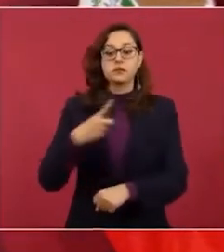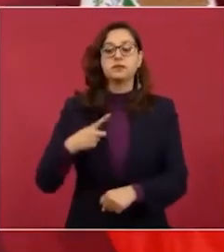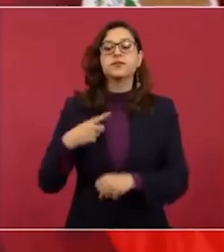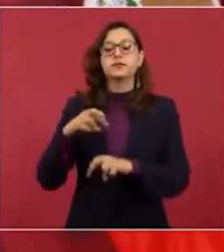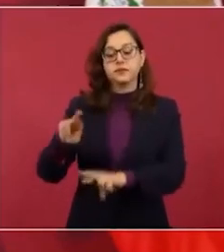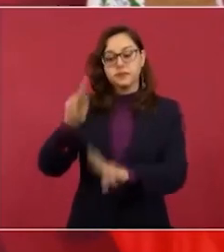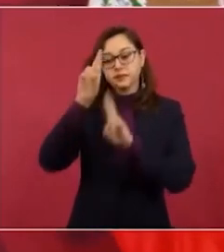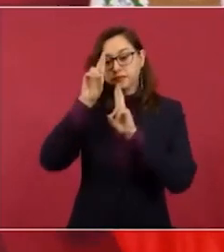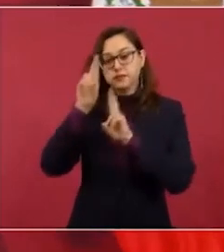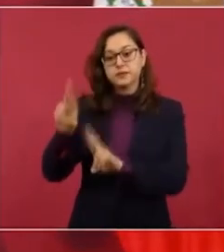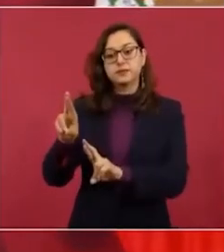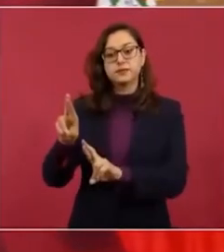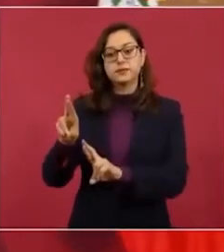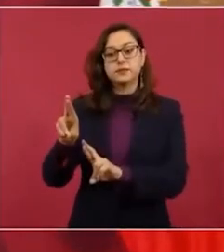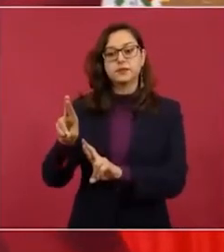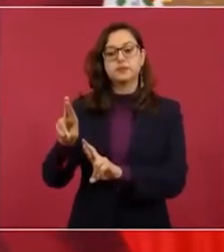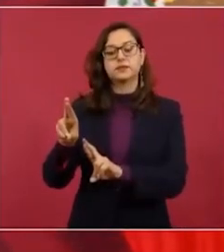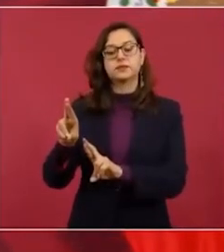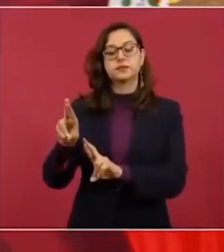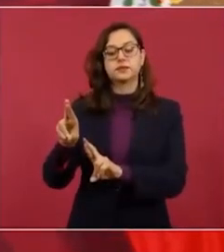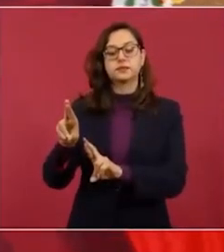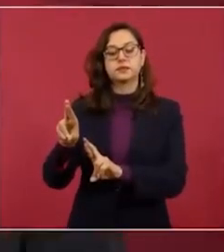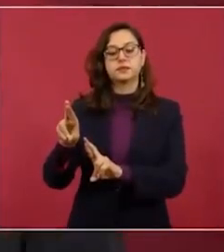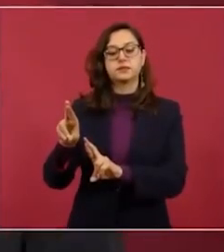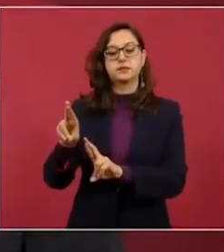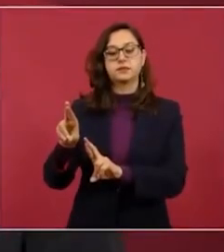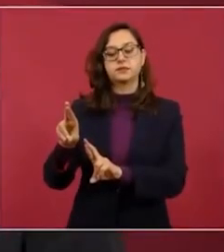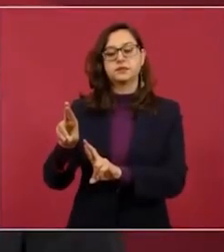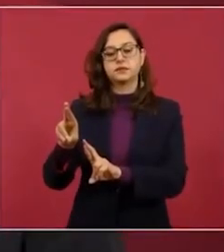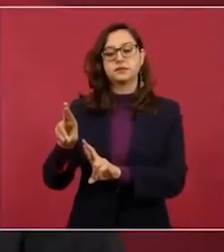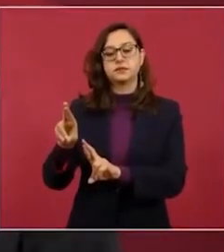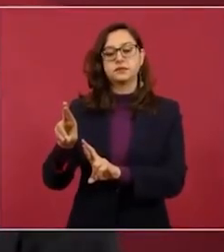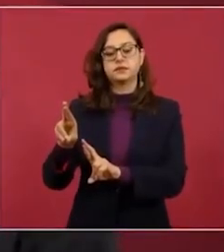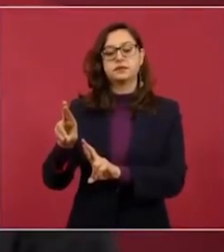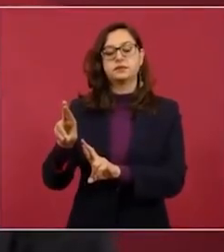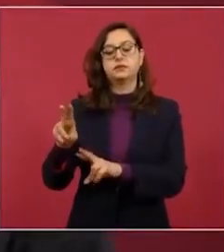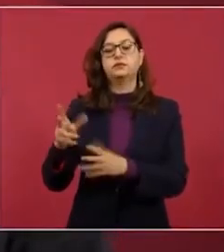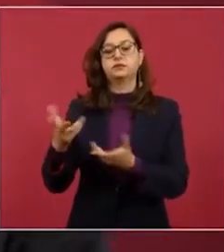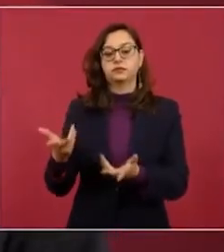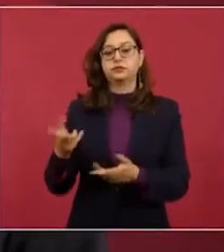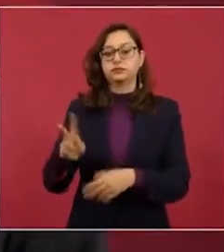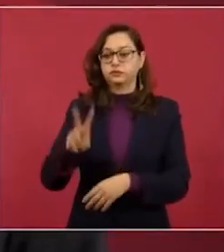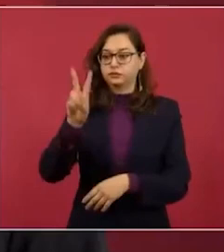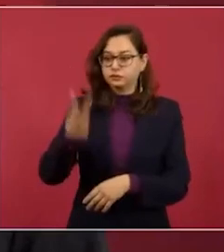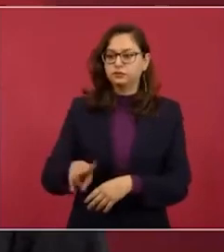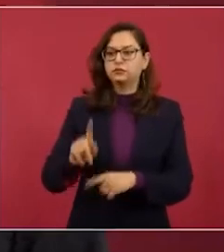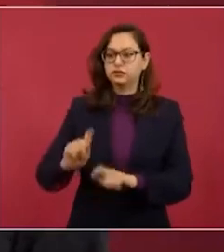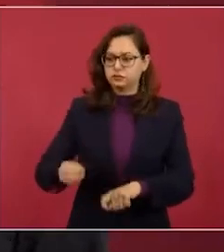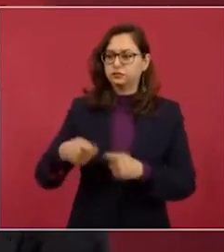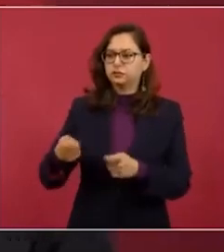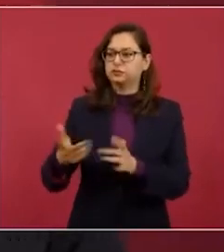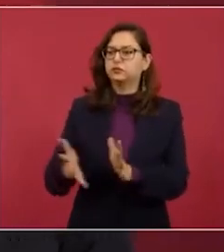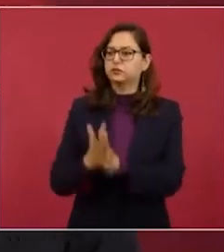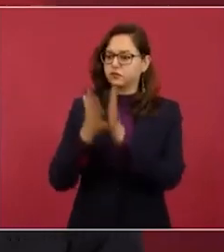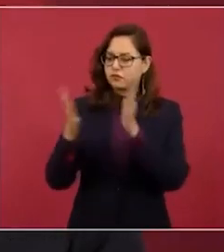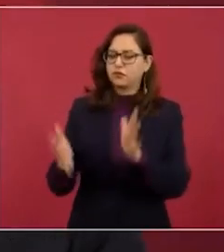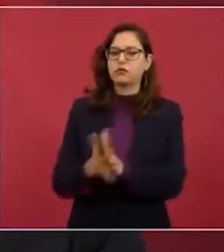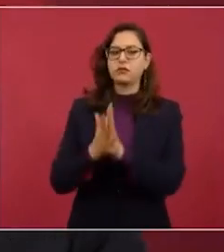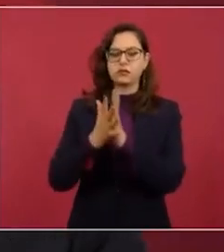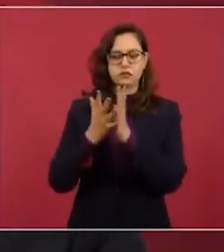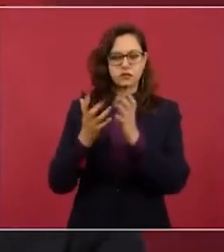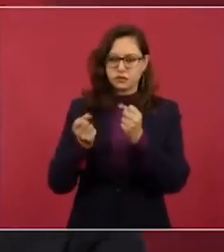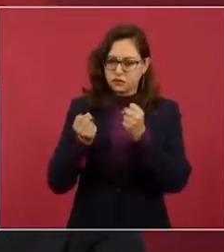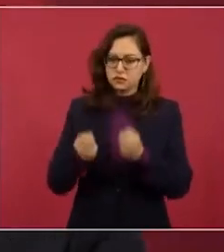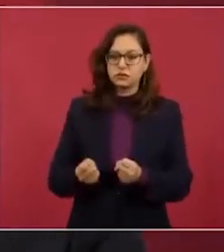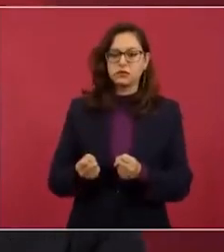garantizar espacios de participación. lo que